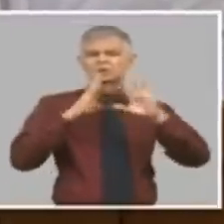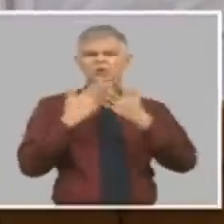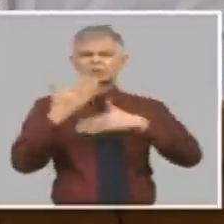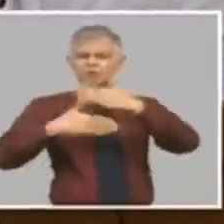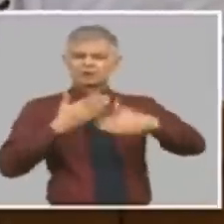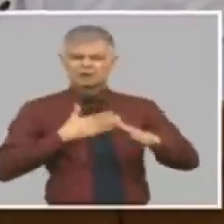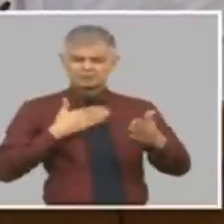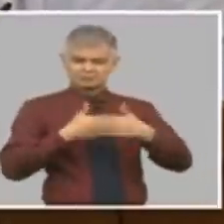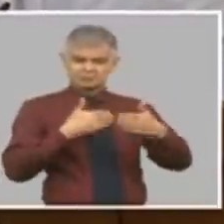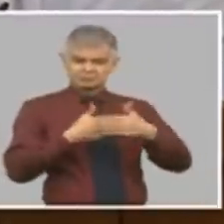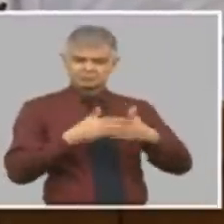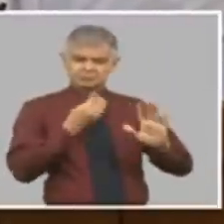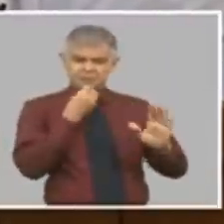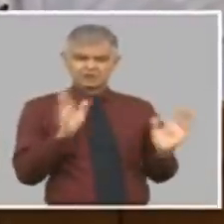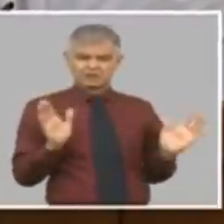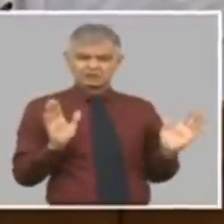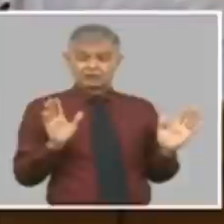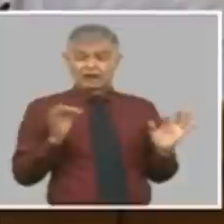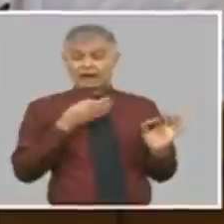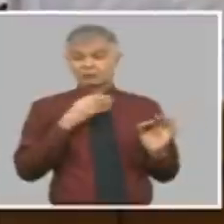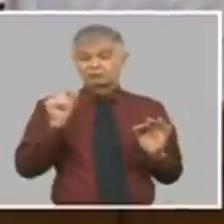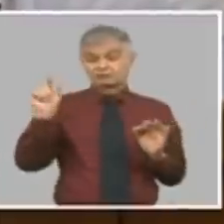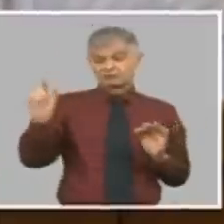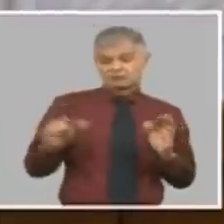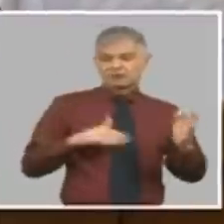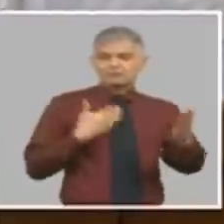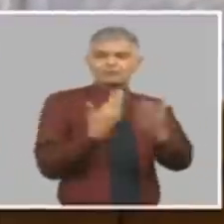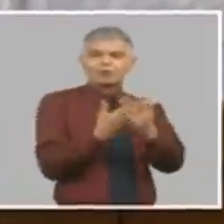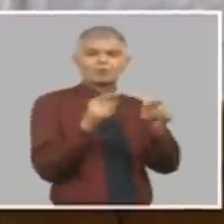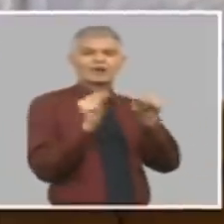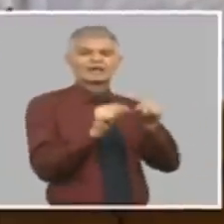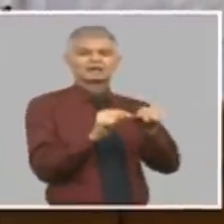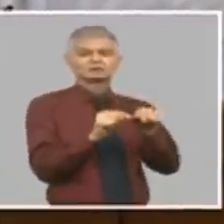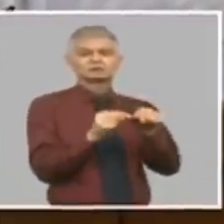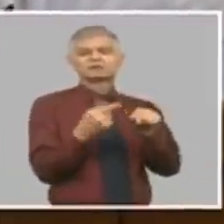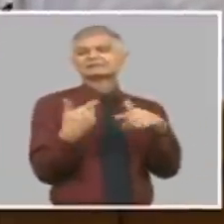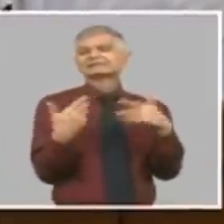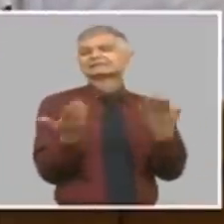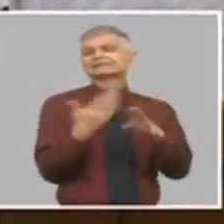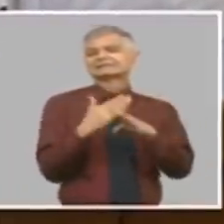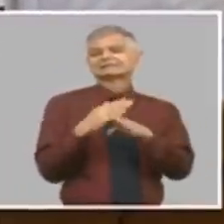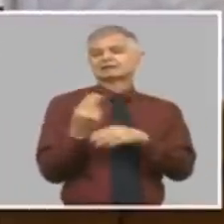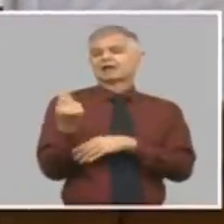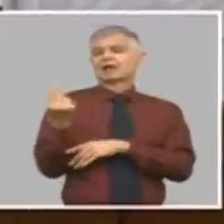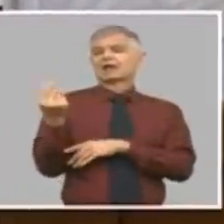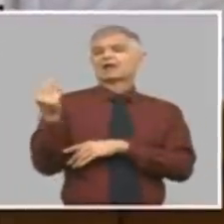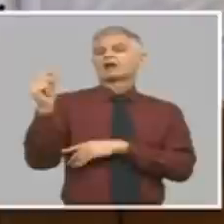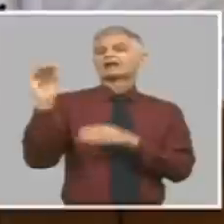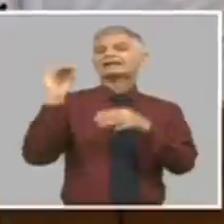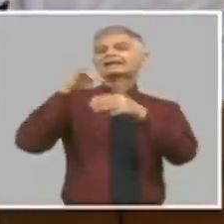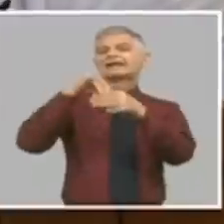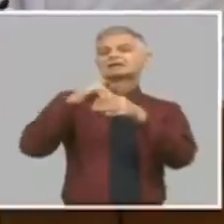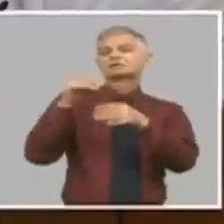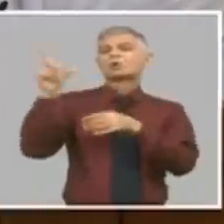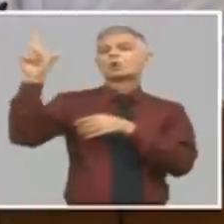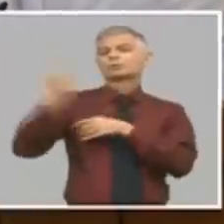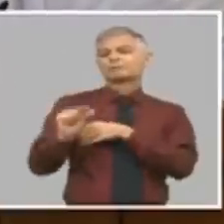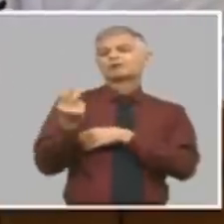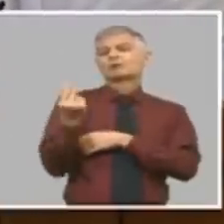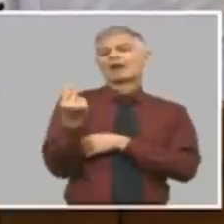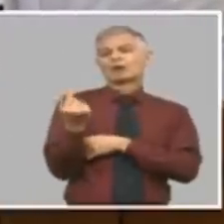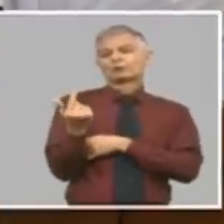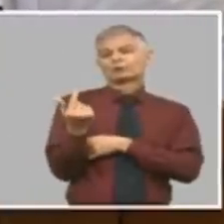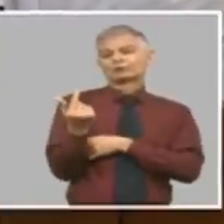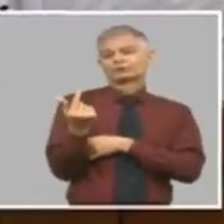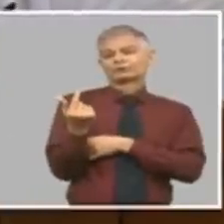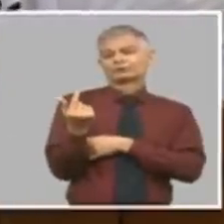es verdad pero que nos proponga eso lo único que está haciendo es devaluando del lado de los ingresos y en buena ley